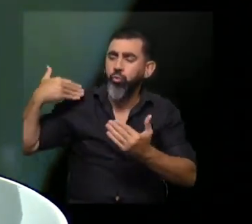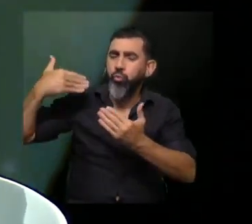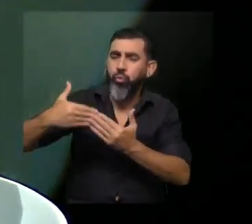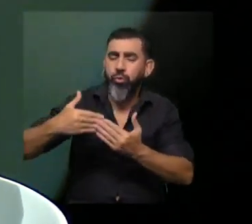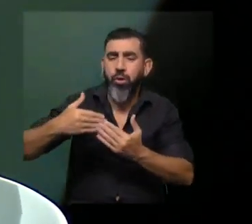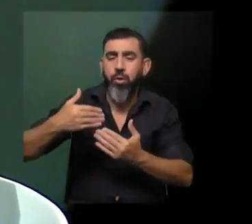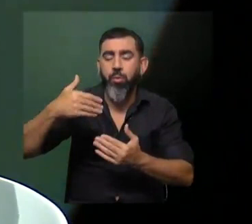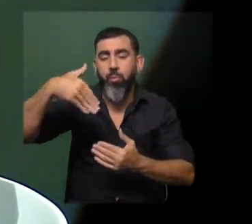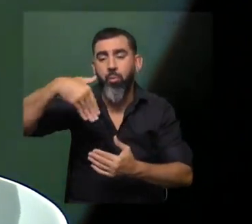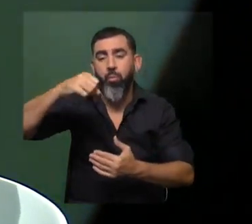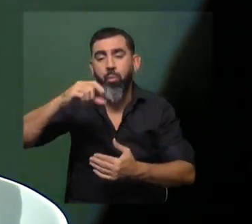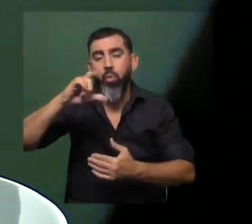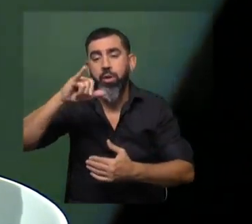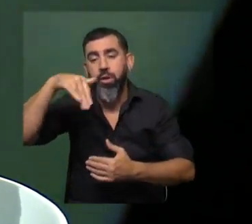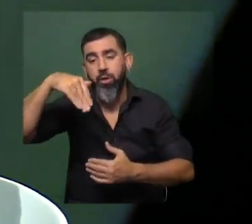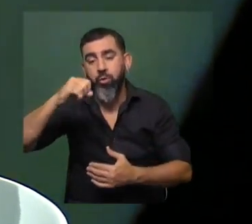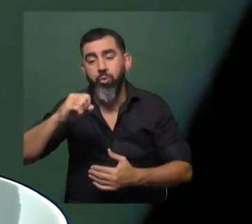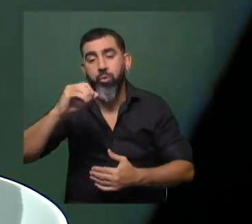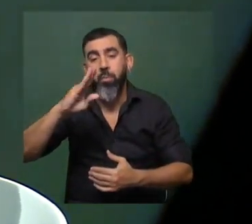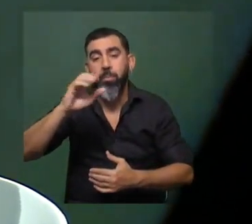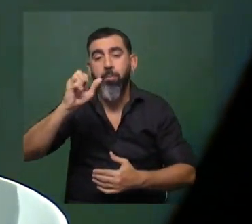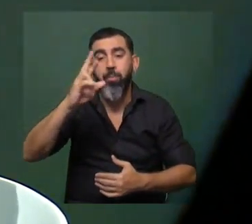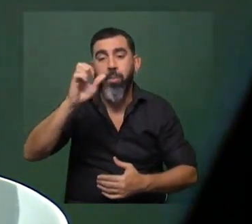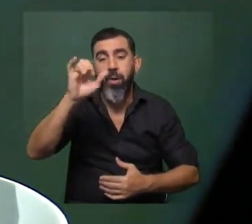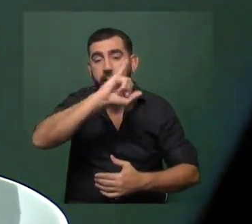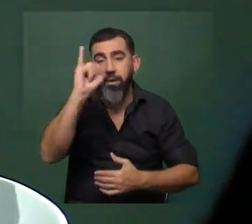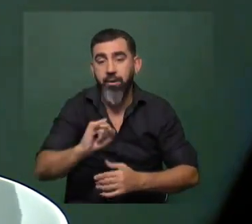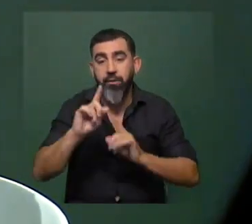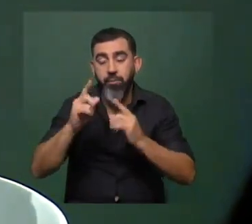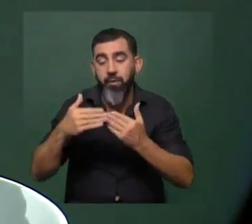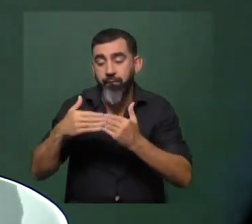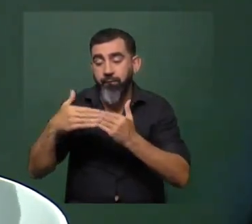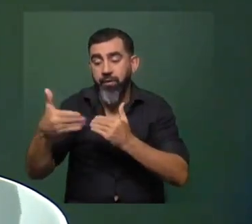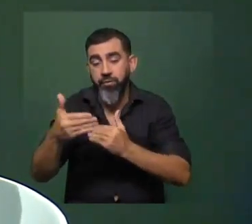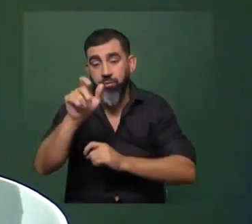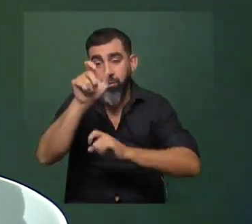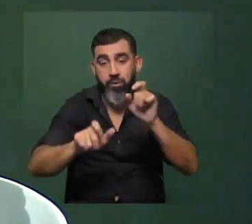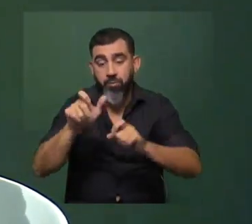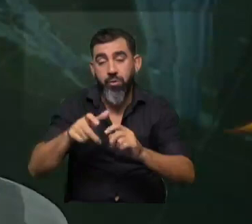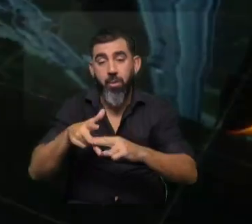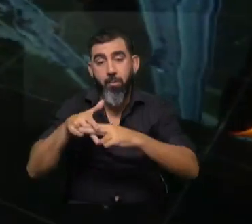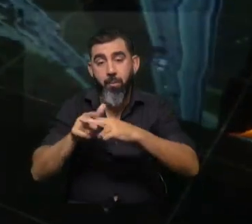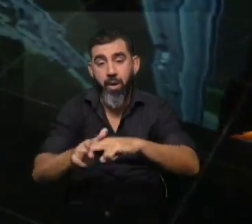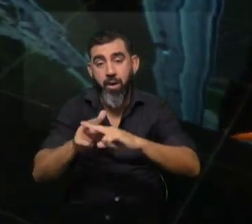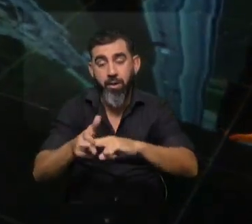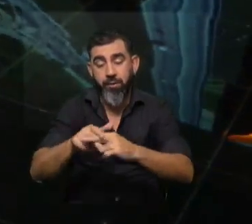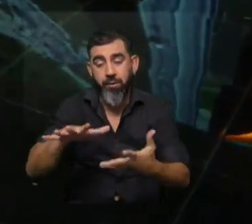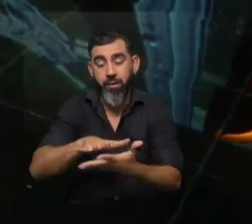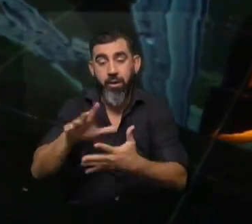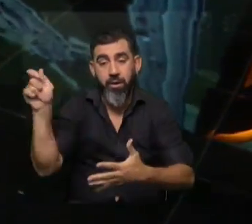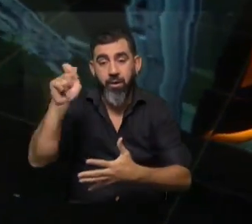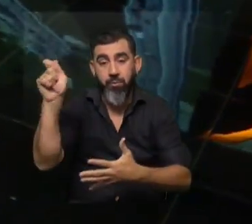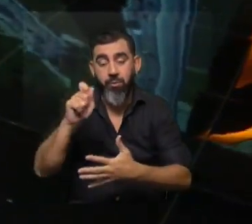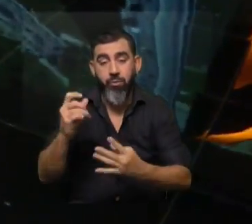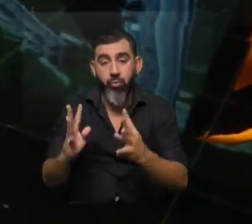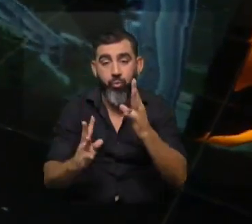Molino de Pérez y a ese parque y trabajamos también en conjunto de los vecinos y en conjunto con quienes hacen el mantenimiento de ese espacio público, el